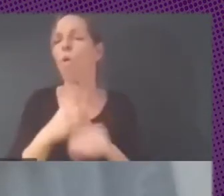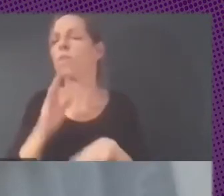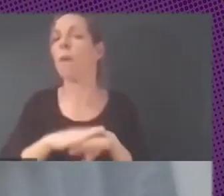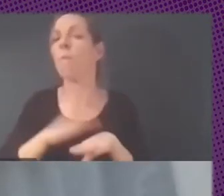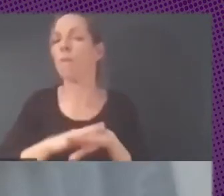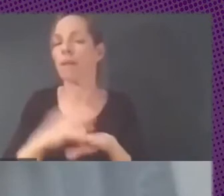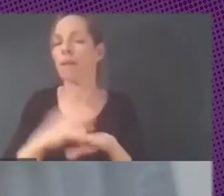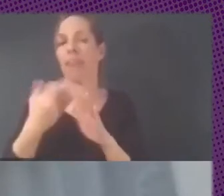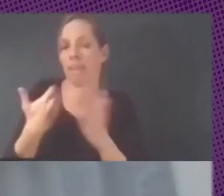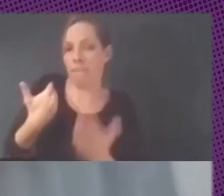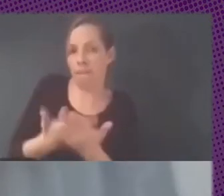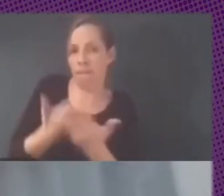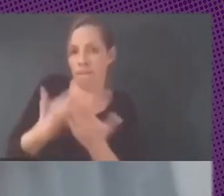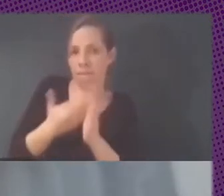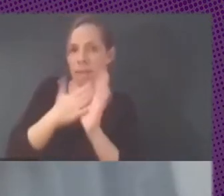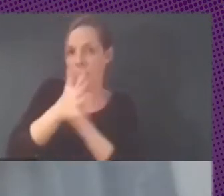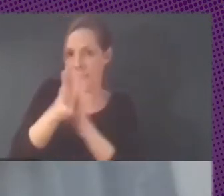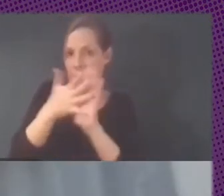adquirir software privativo.